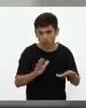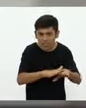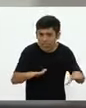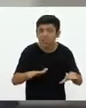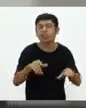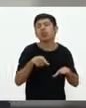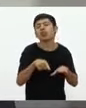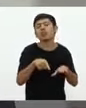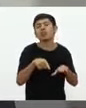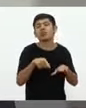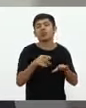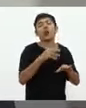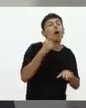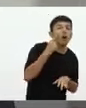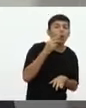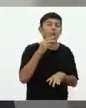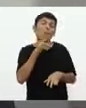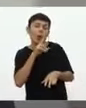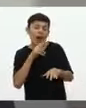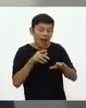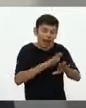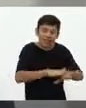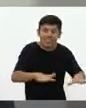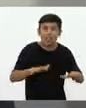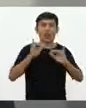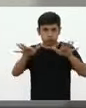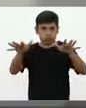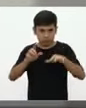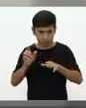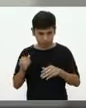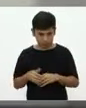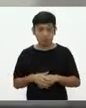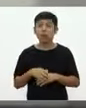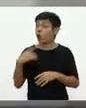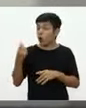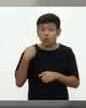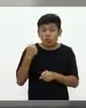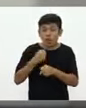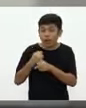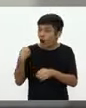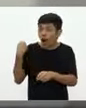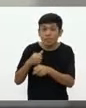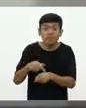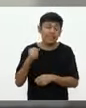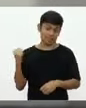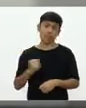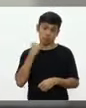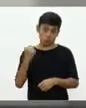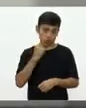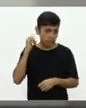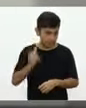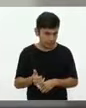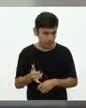de nuestras niñas y adolescentes en la provincia de Santa Fe. Lo hemos hecho hasta aquí es importante, claro que es importante,